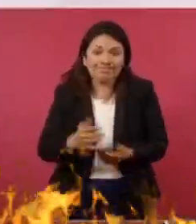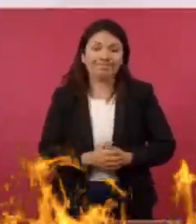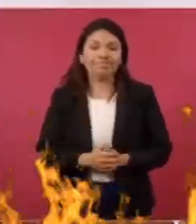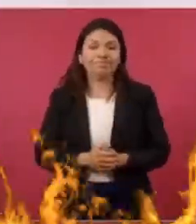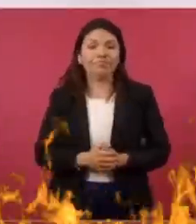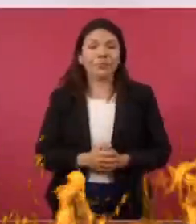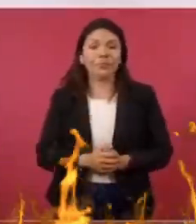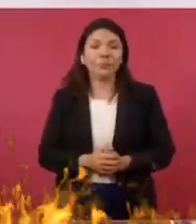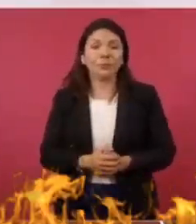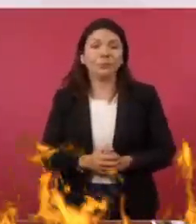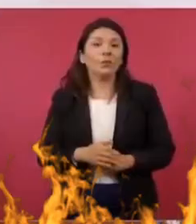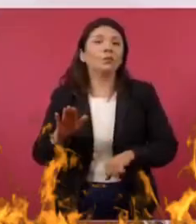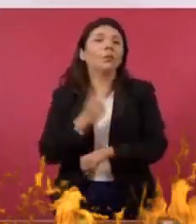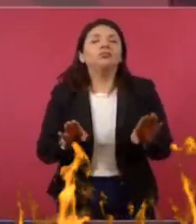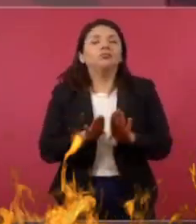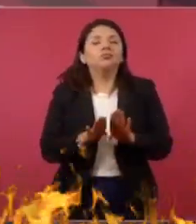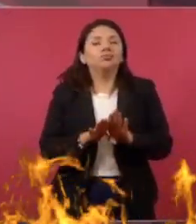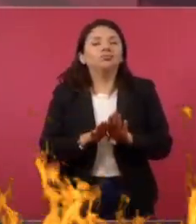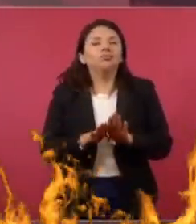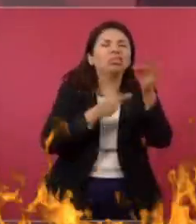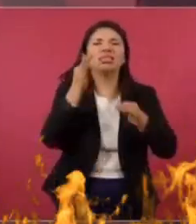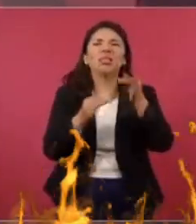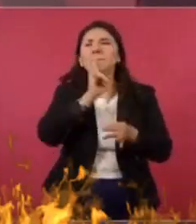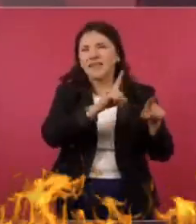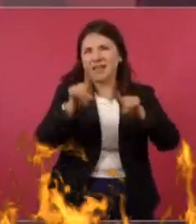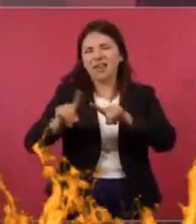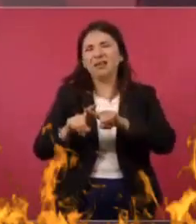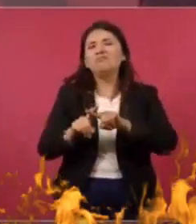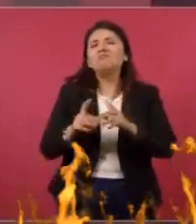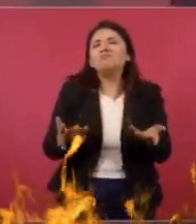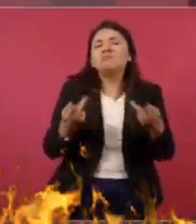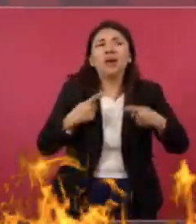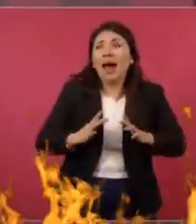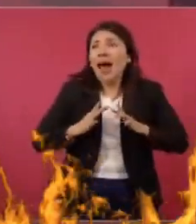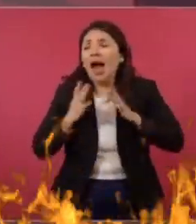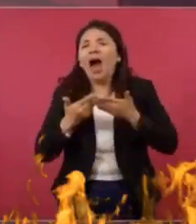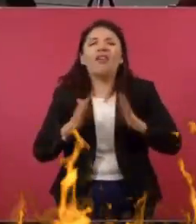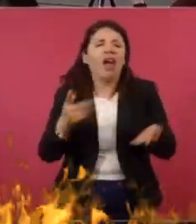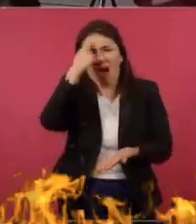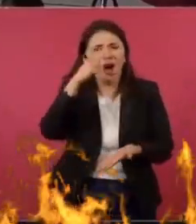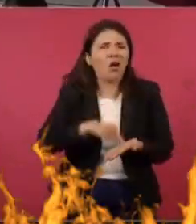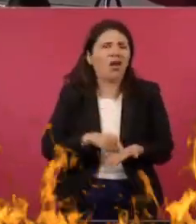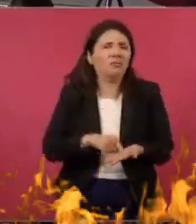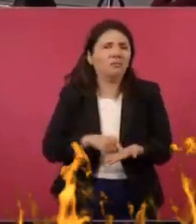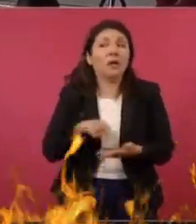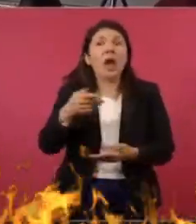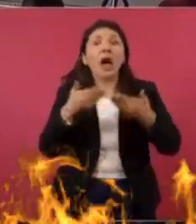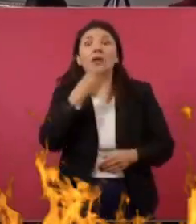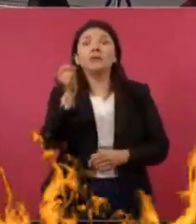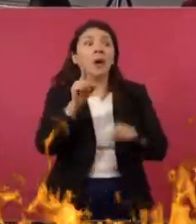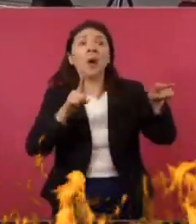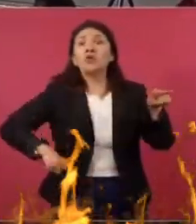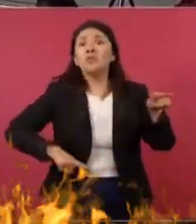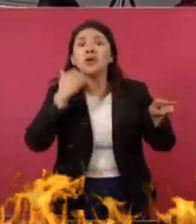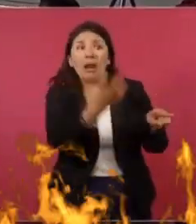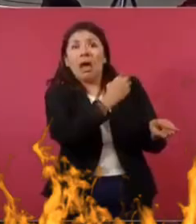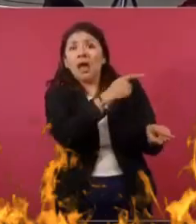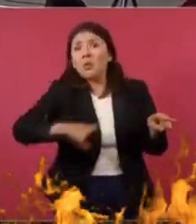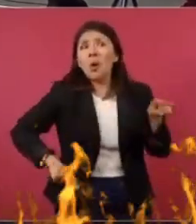que se desgastaron, abusaron y pues es fácil decir, ¿fue el gobierno que persigue el gobierno? No,